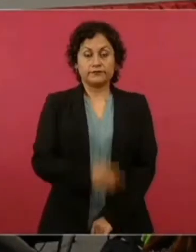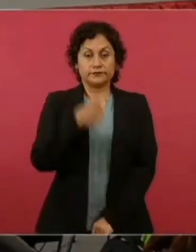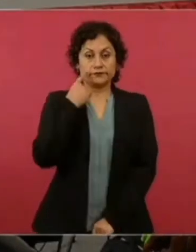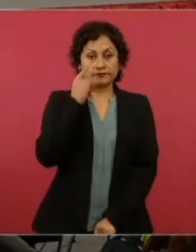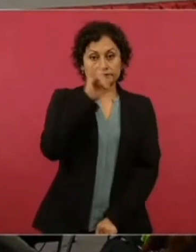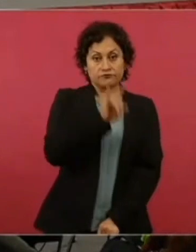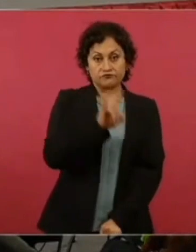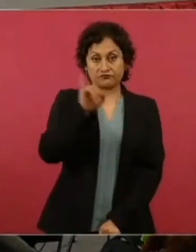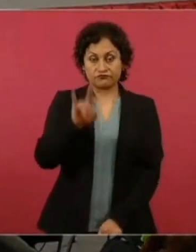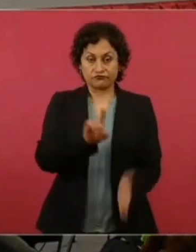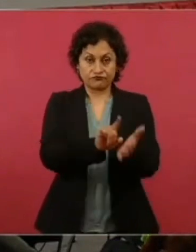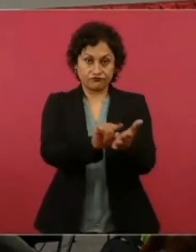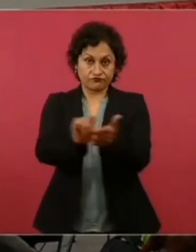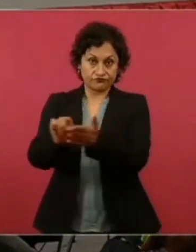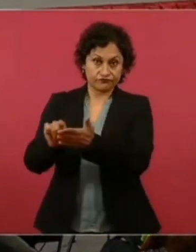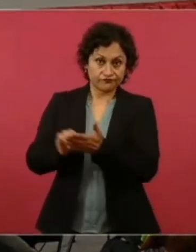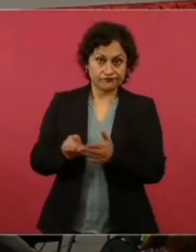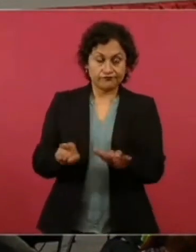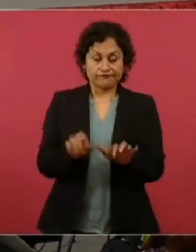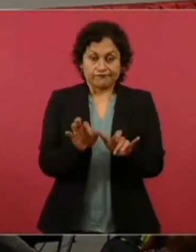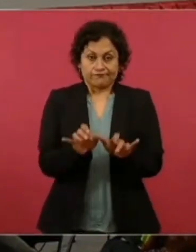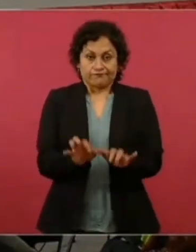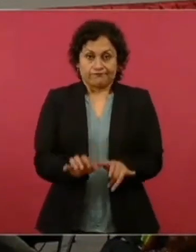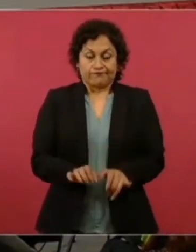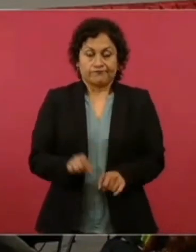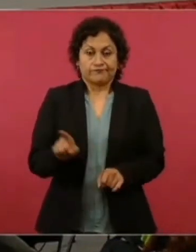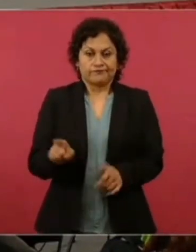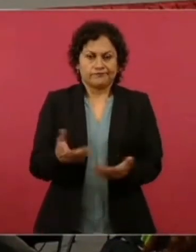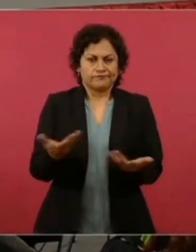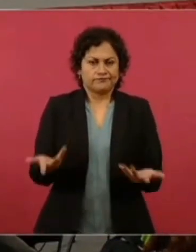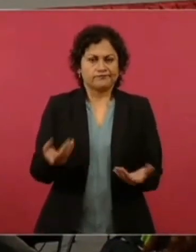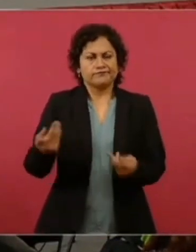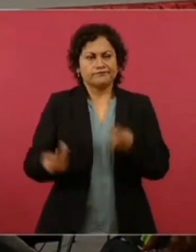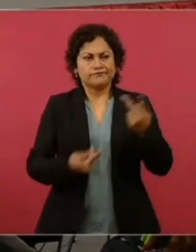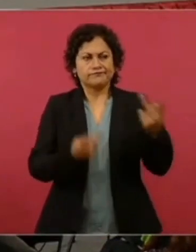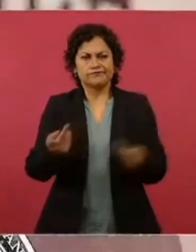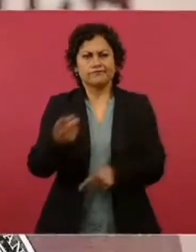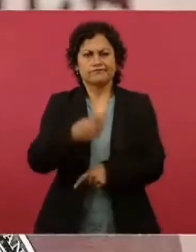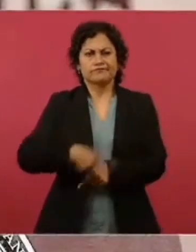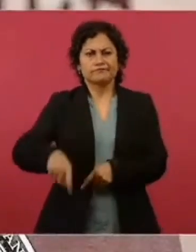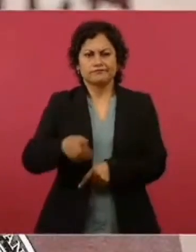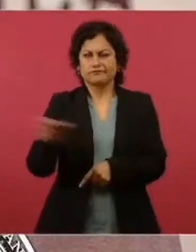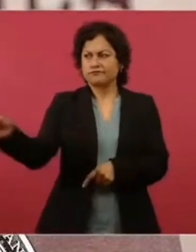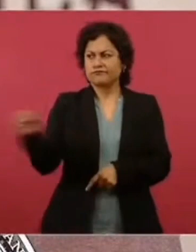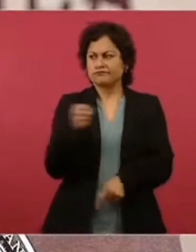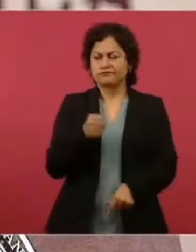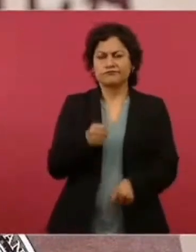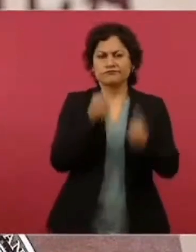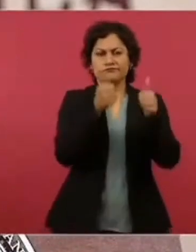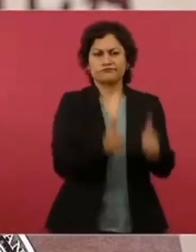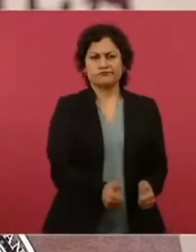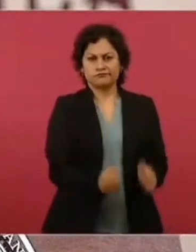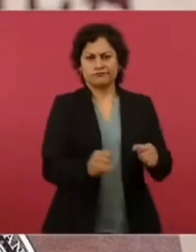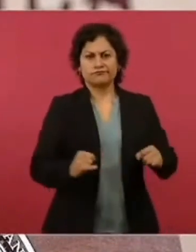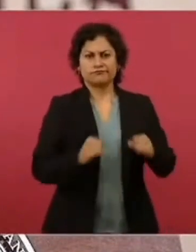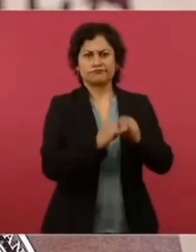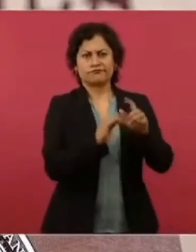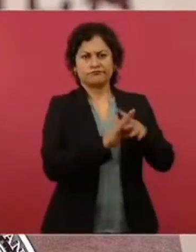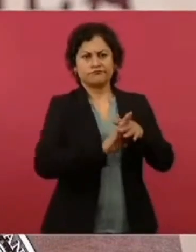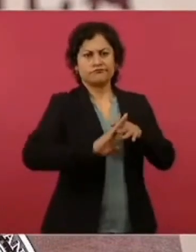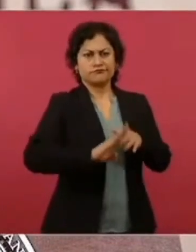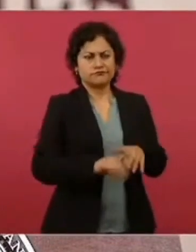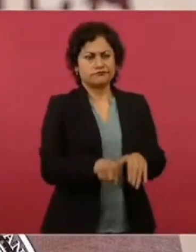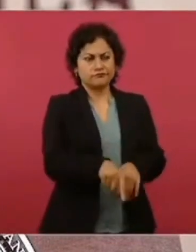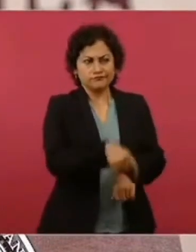¿Detenida? ¿Incomunicada? ¿Cuánto tiempo más la van a dejar así hasta que pierda su cita en la embajada de Estados Unidos?